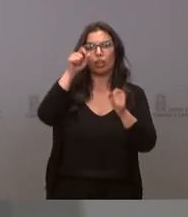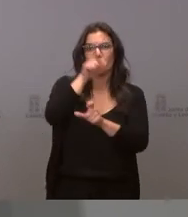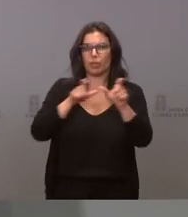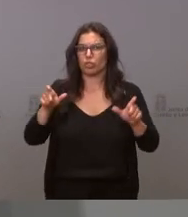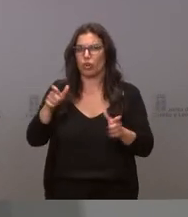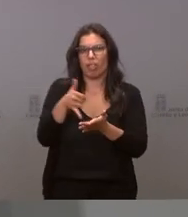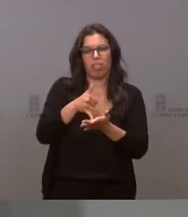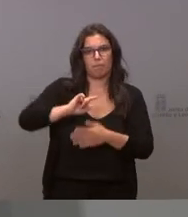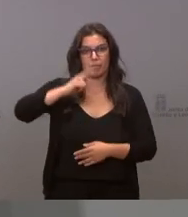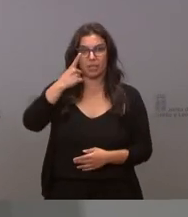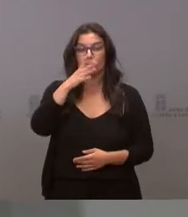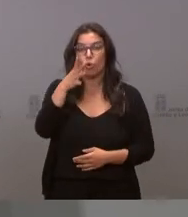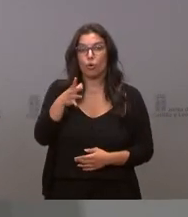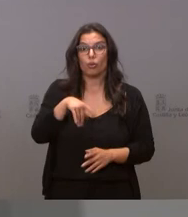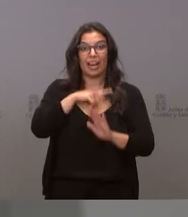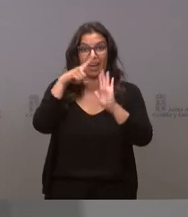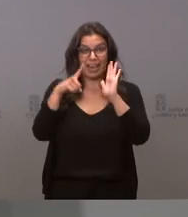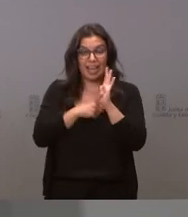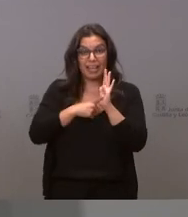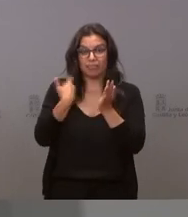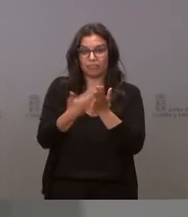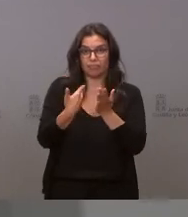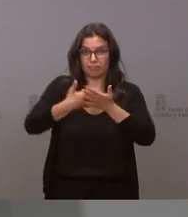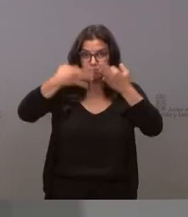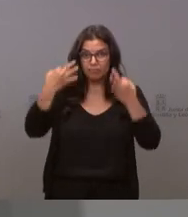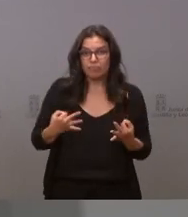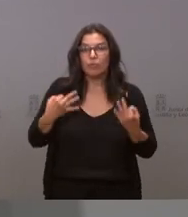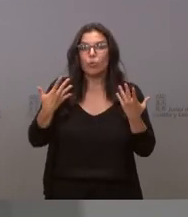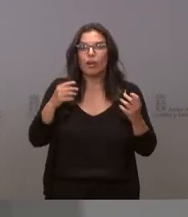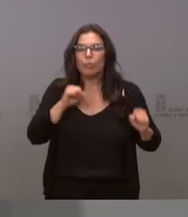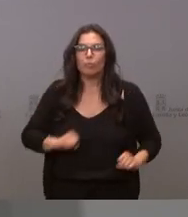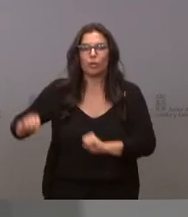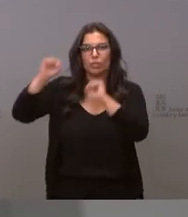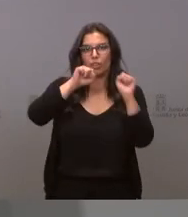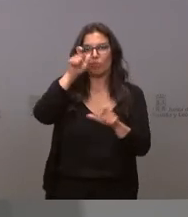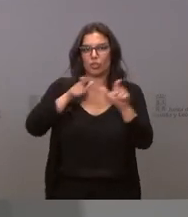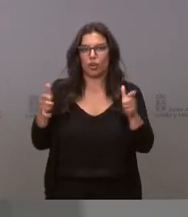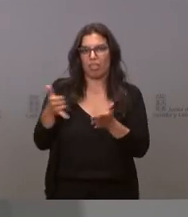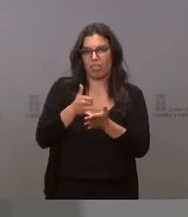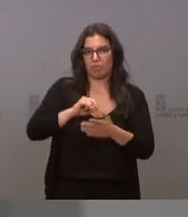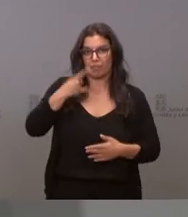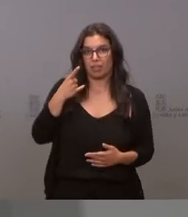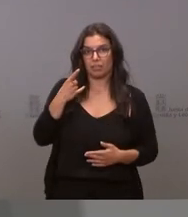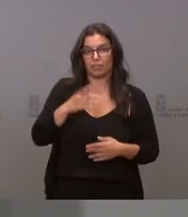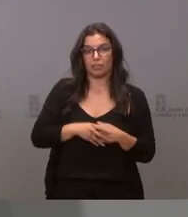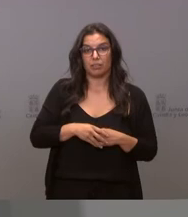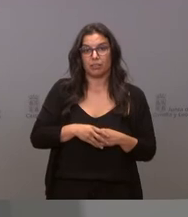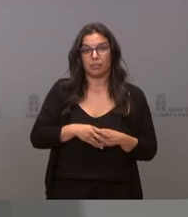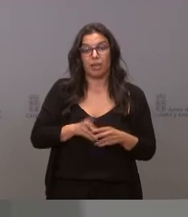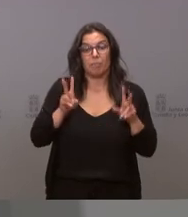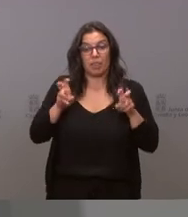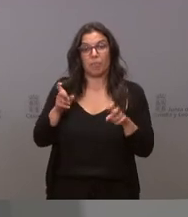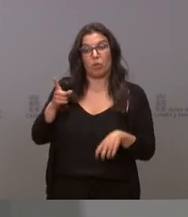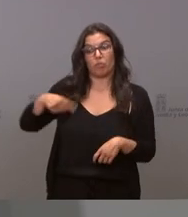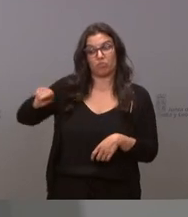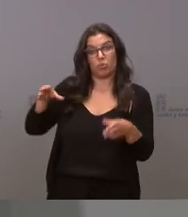porque la ley lo que garantiza es la protección de los más débiles y lo que está haciendo este partido supuestamente progresista